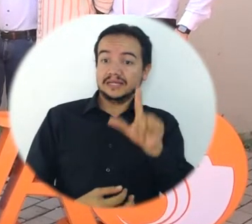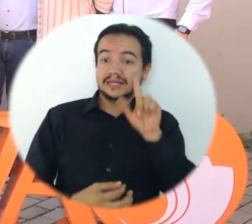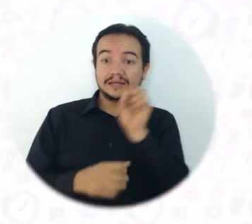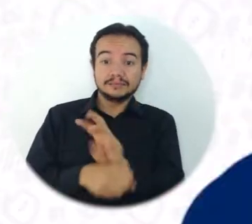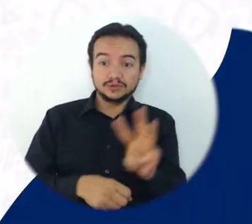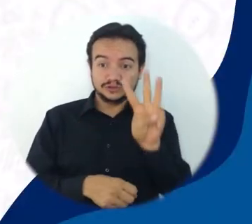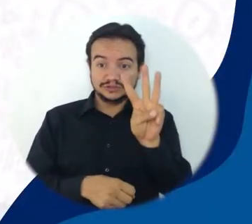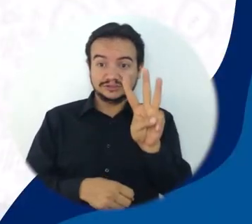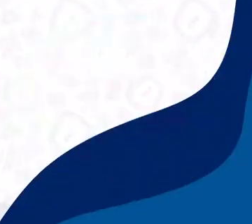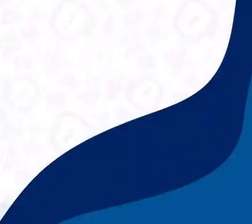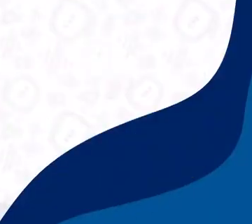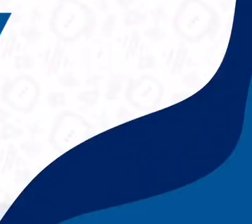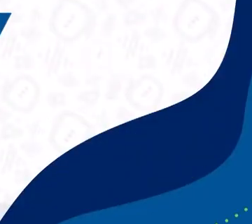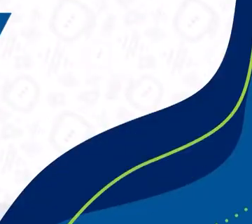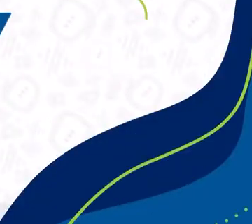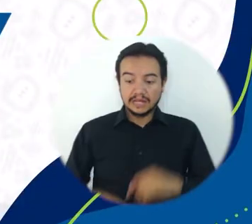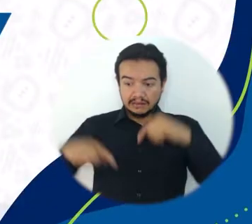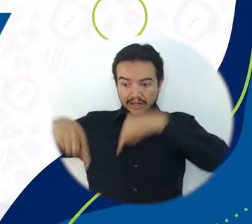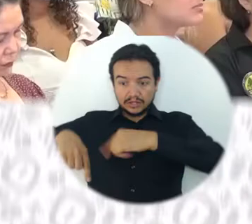Positiva.